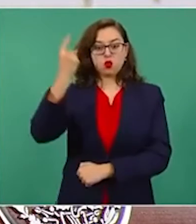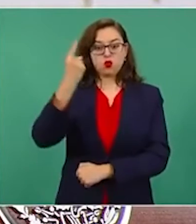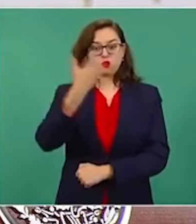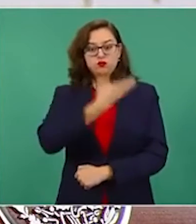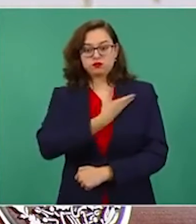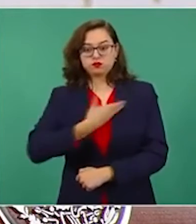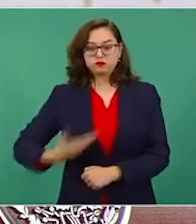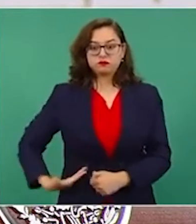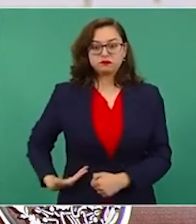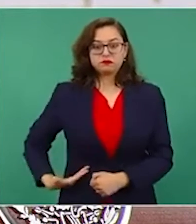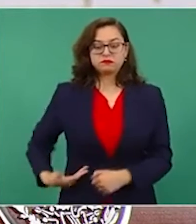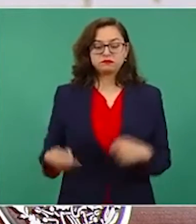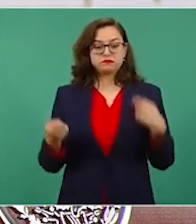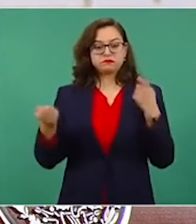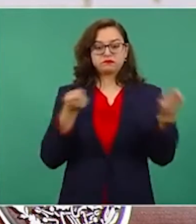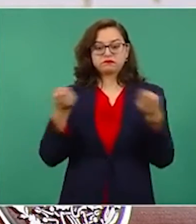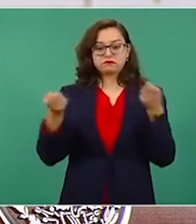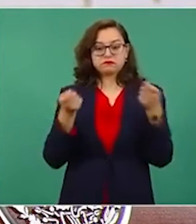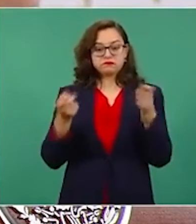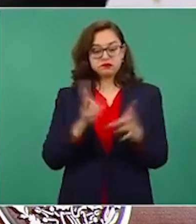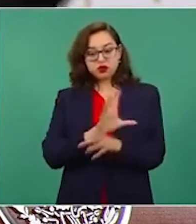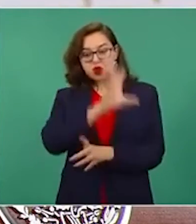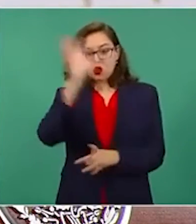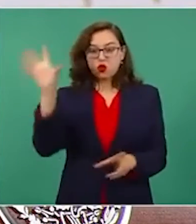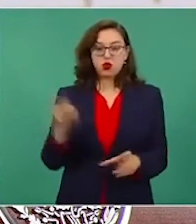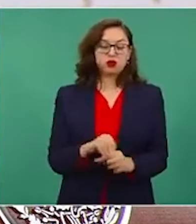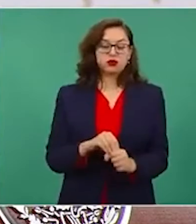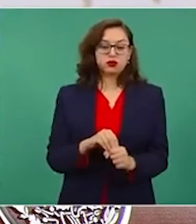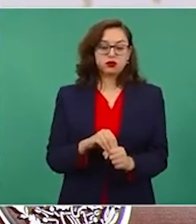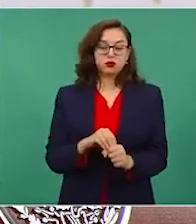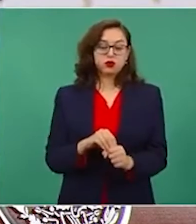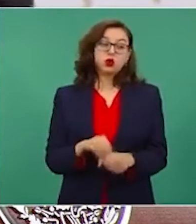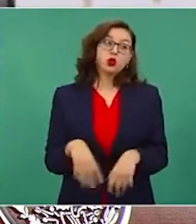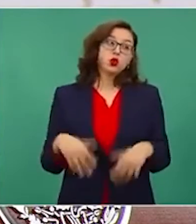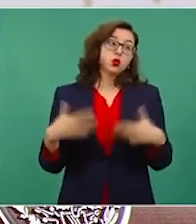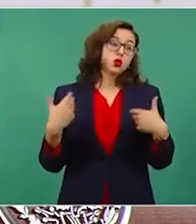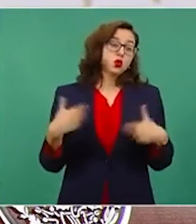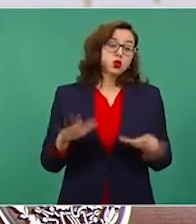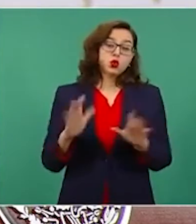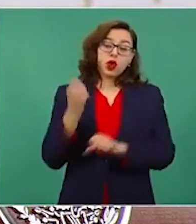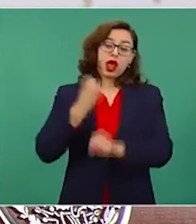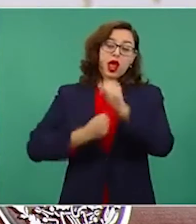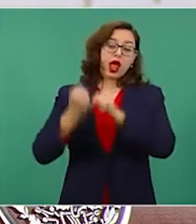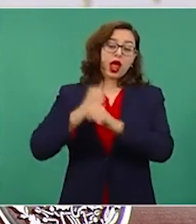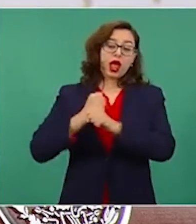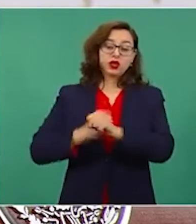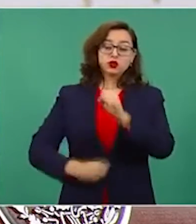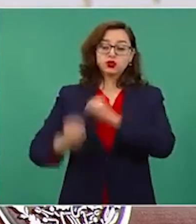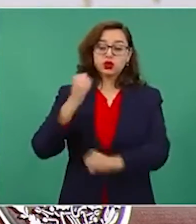y esto viene de lejos,